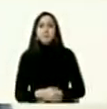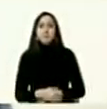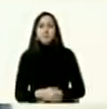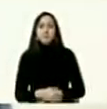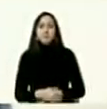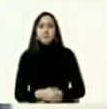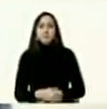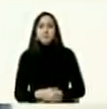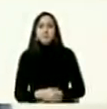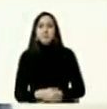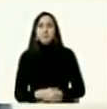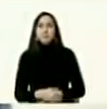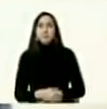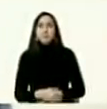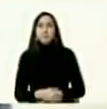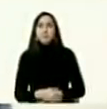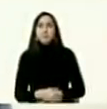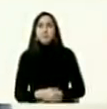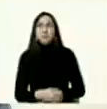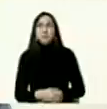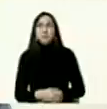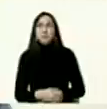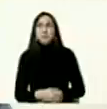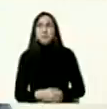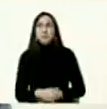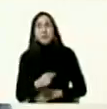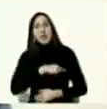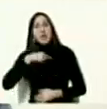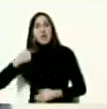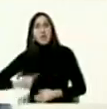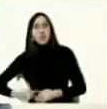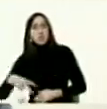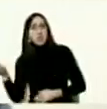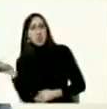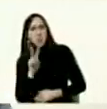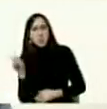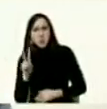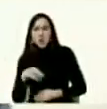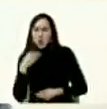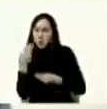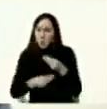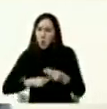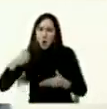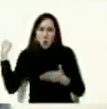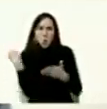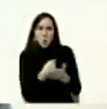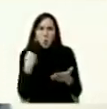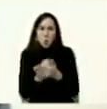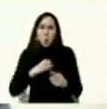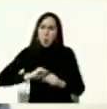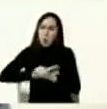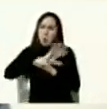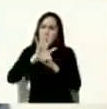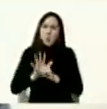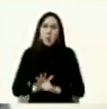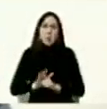la cooperación internacional entre China y Venezuela en la batalla contra el COVID-19